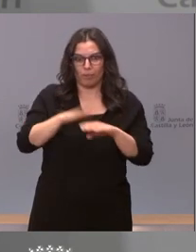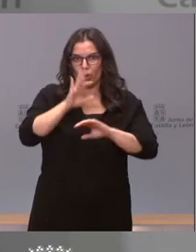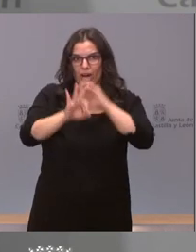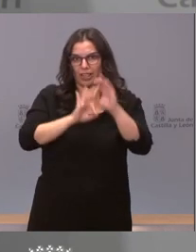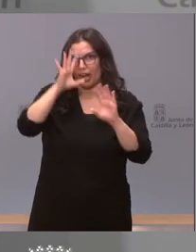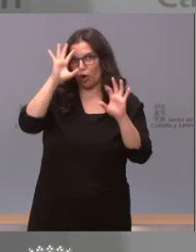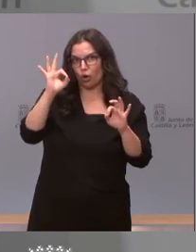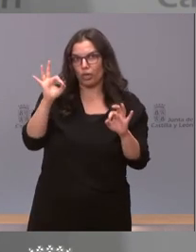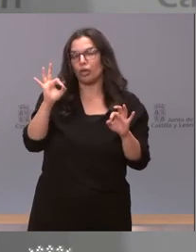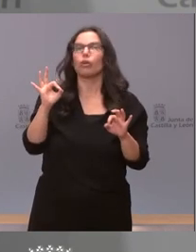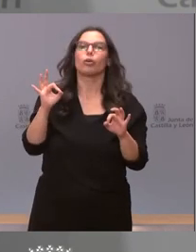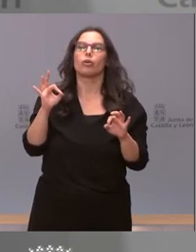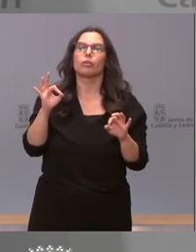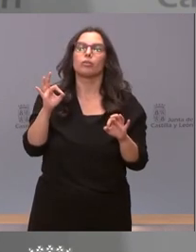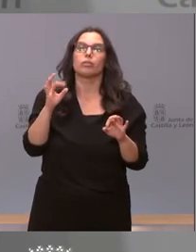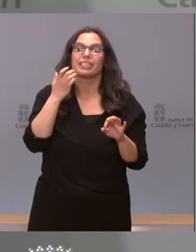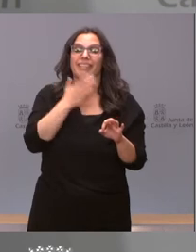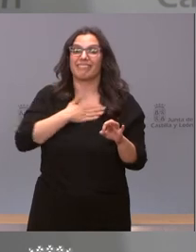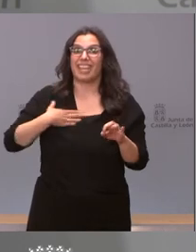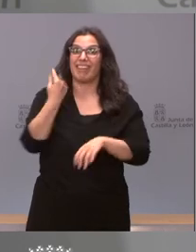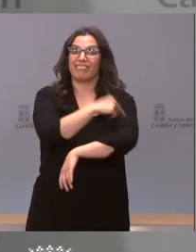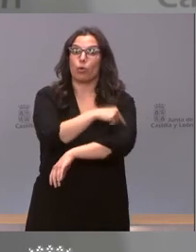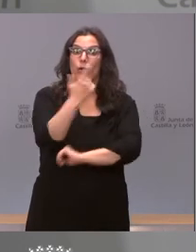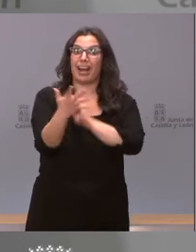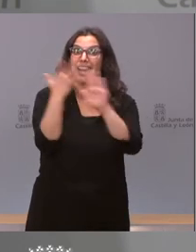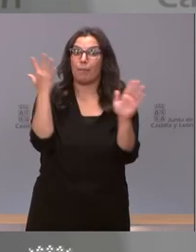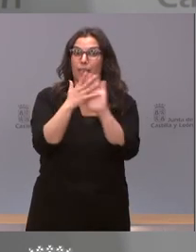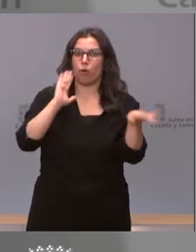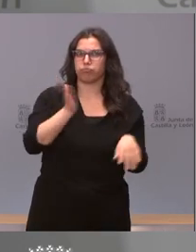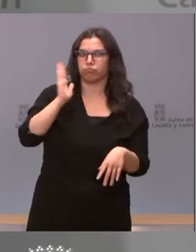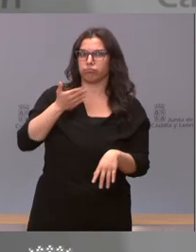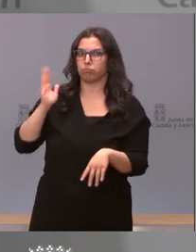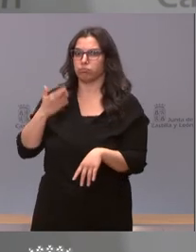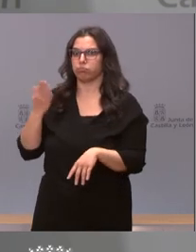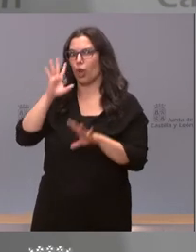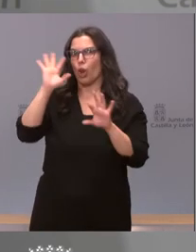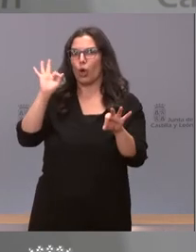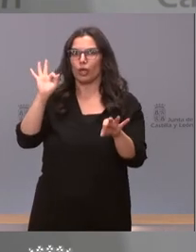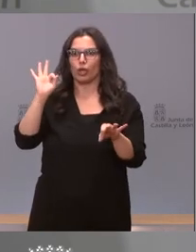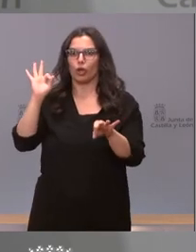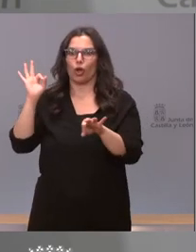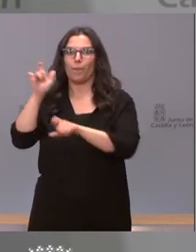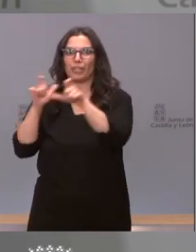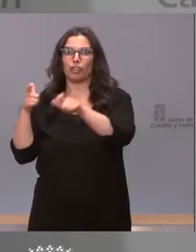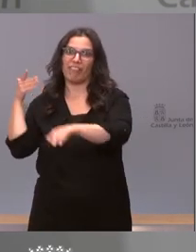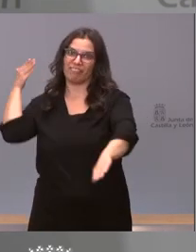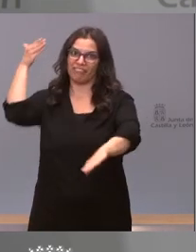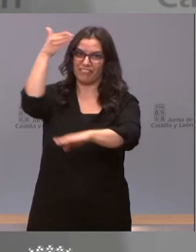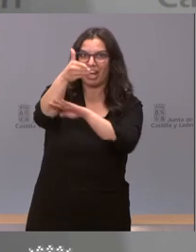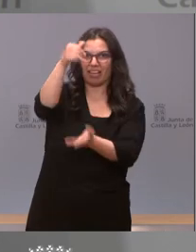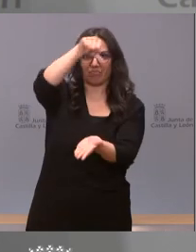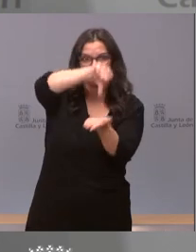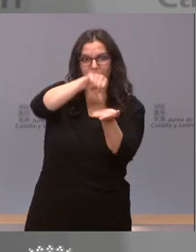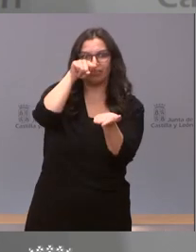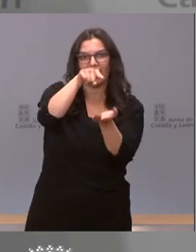cuando uno quiere vacunar rápido es que se centralicen los lugares de vacunación para poder